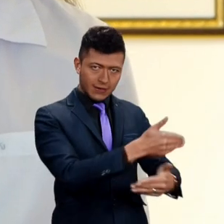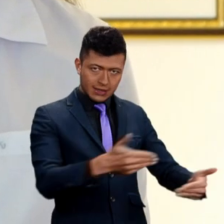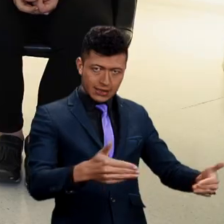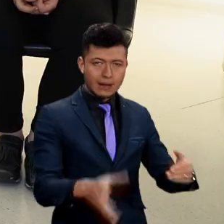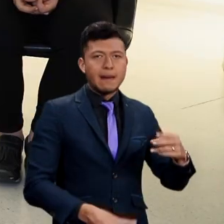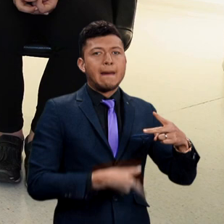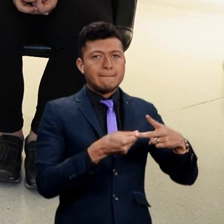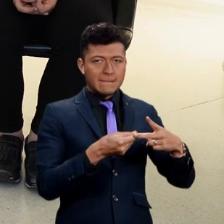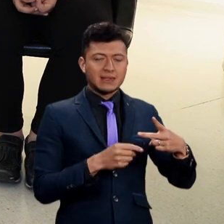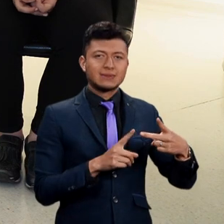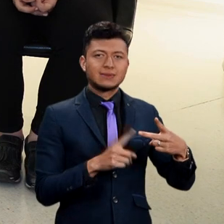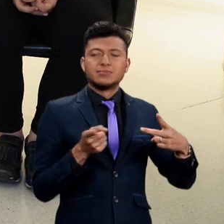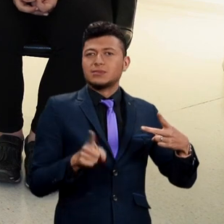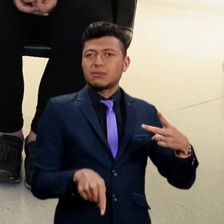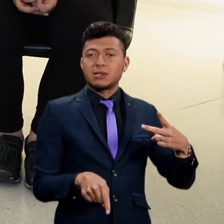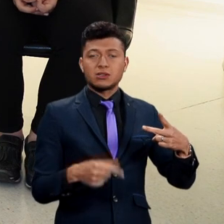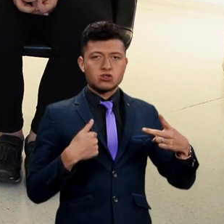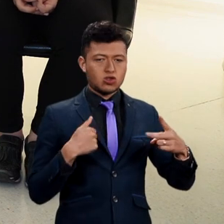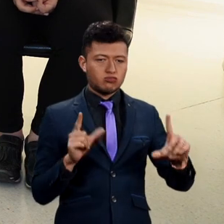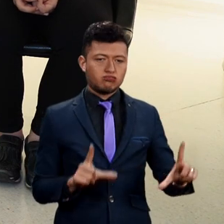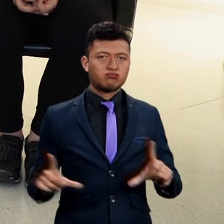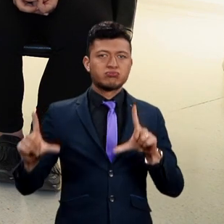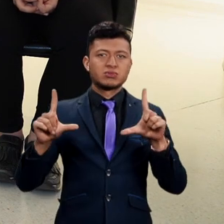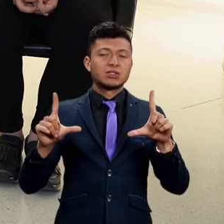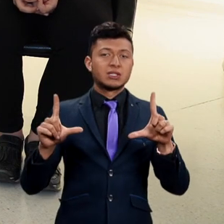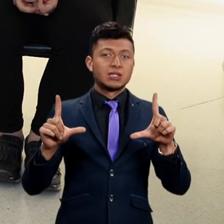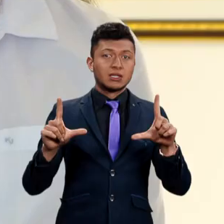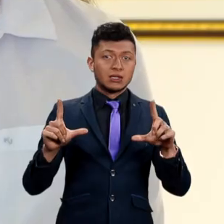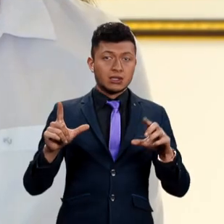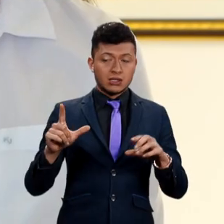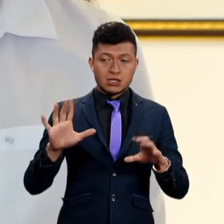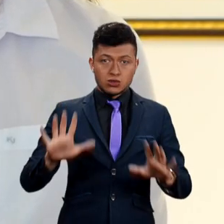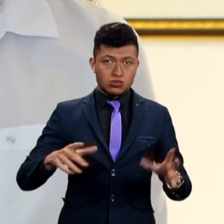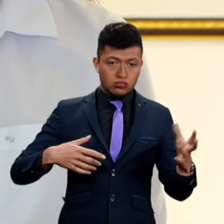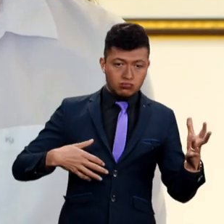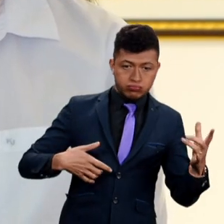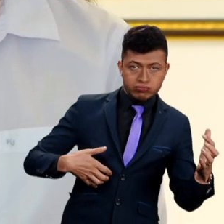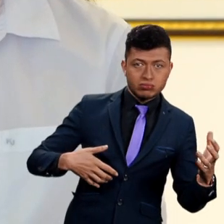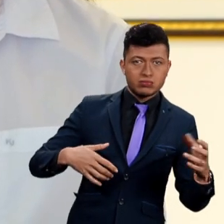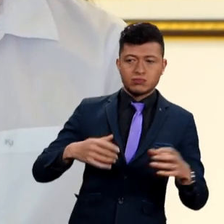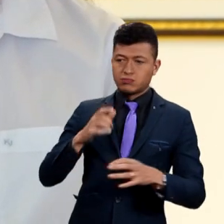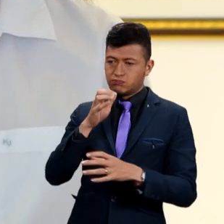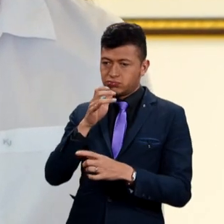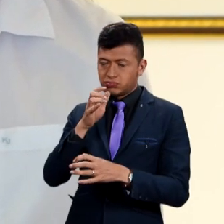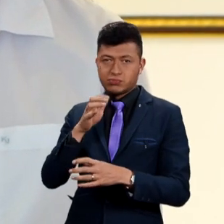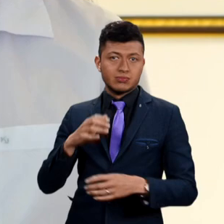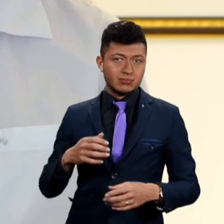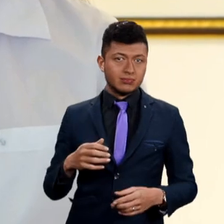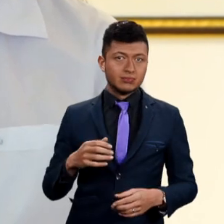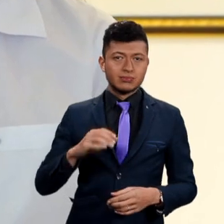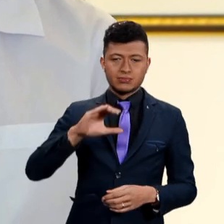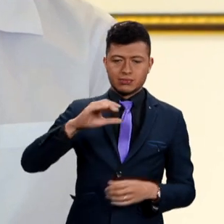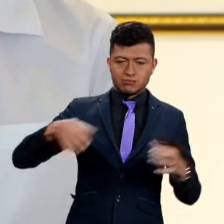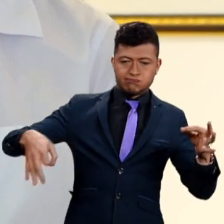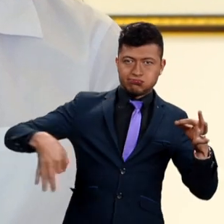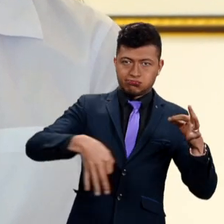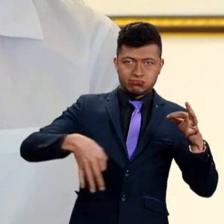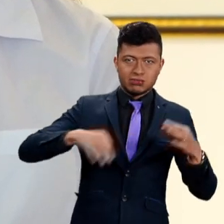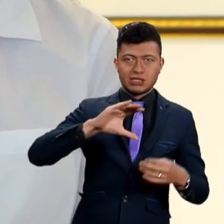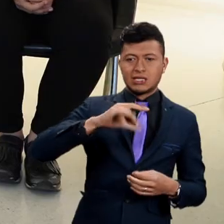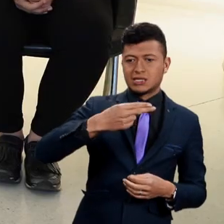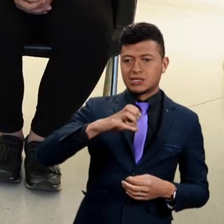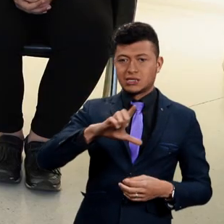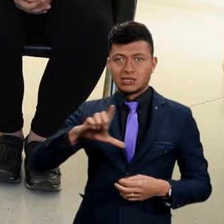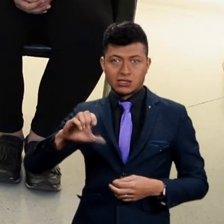infantil y pues también me gradué de organeta y de cello. Actualmente estoy estudiando